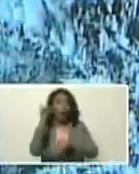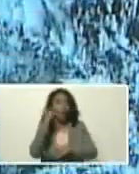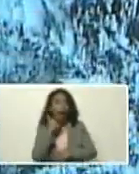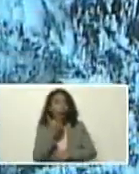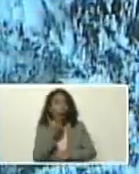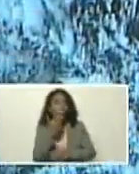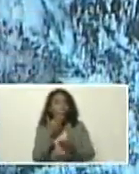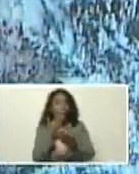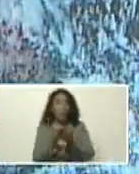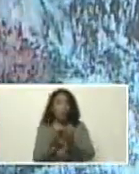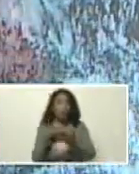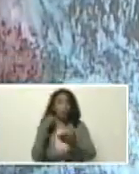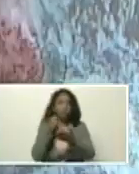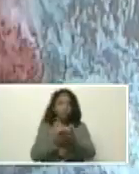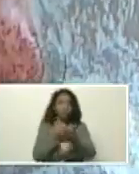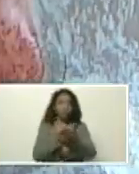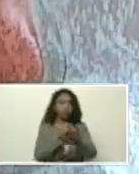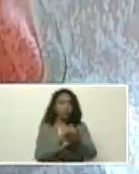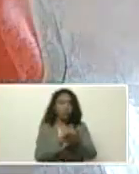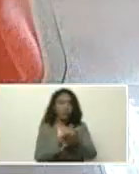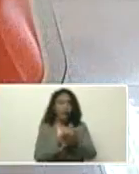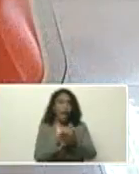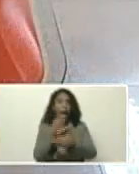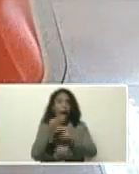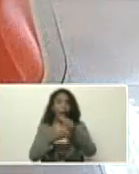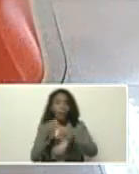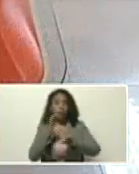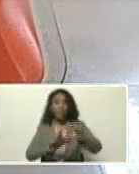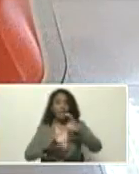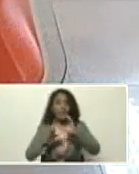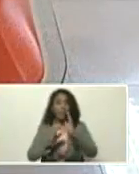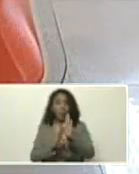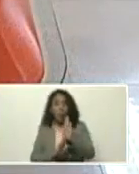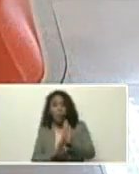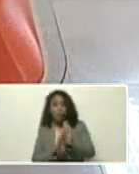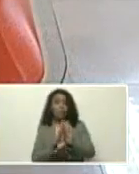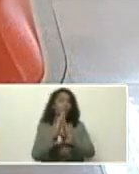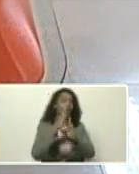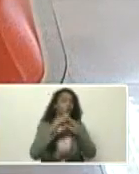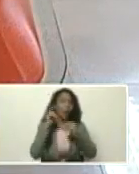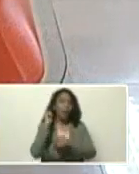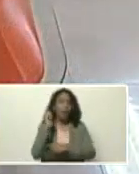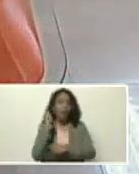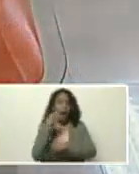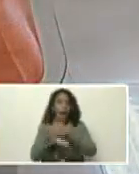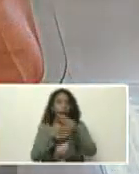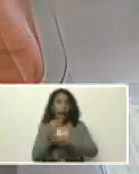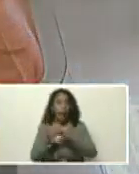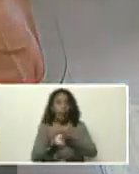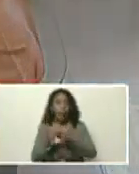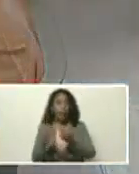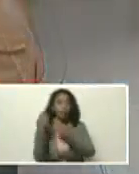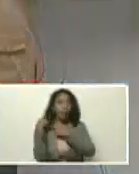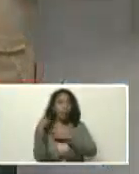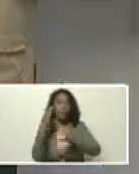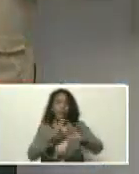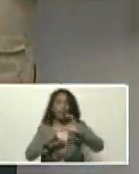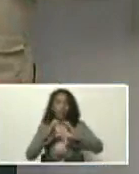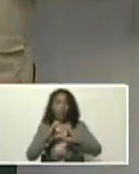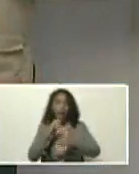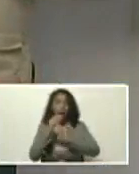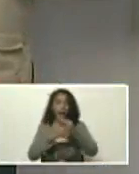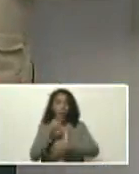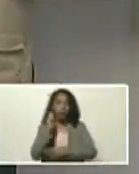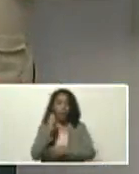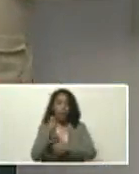que usted nos ha pedido constantemente, es que nosotros, elevemos el nivel científico, en toda nuestra tarea, que elevemos los niveles científicos, para que hagamos la tarea, y la hagamos